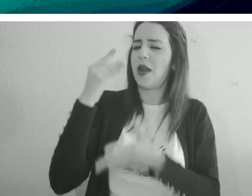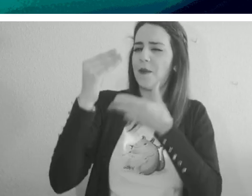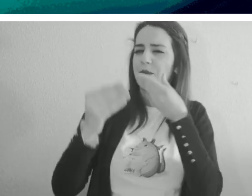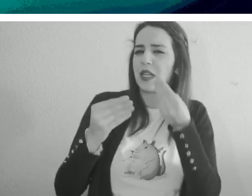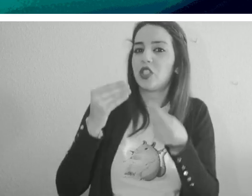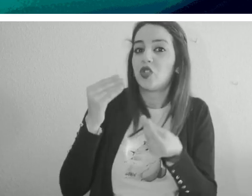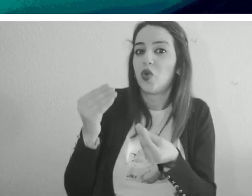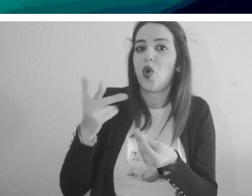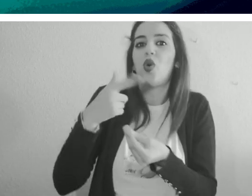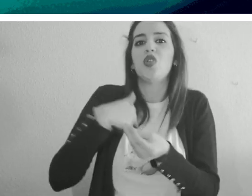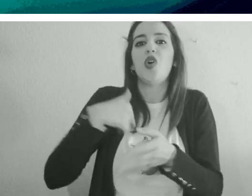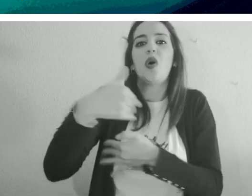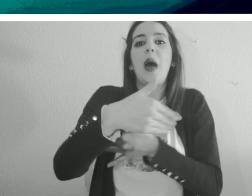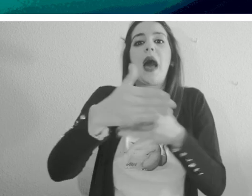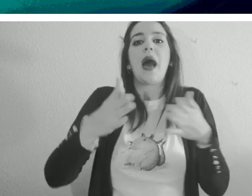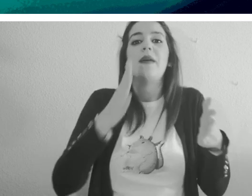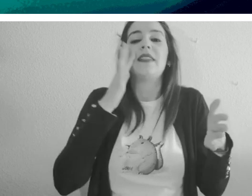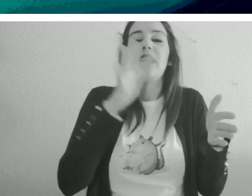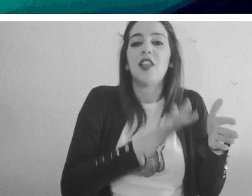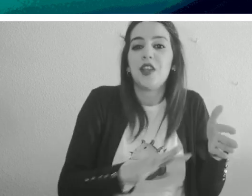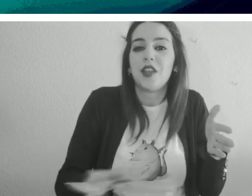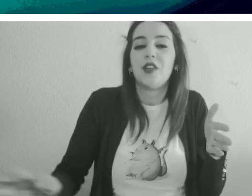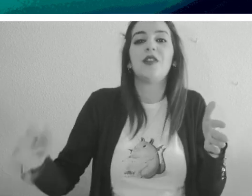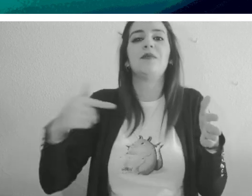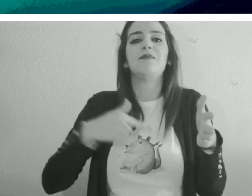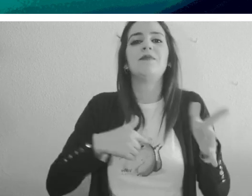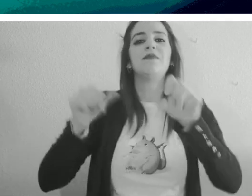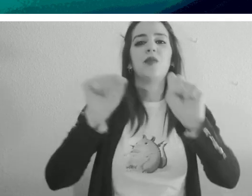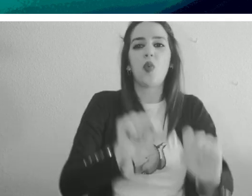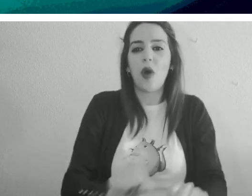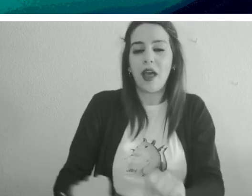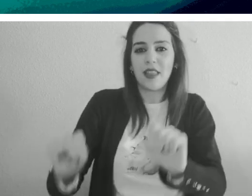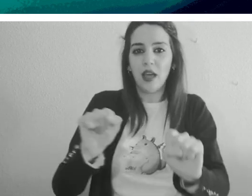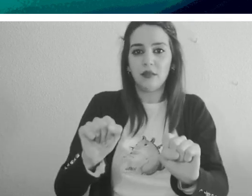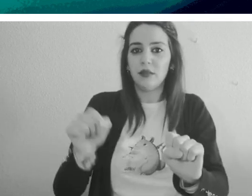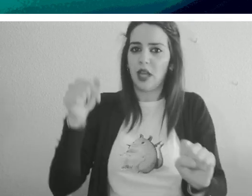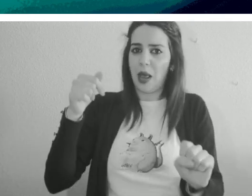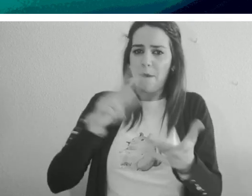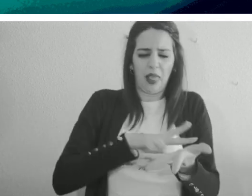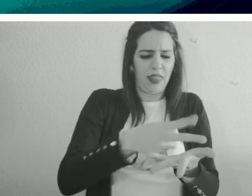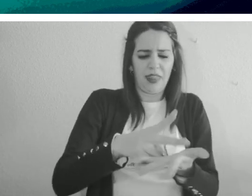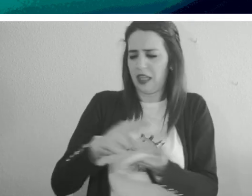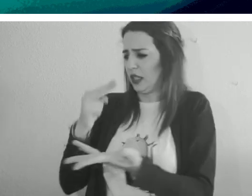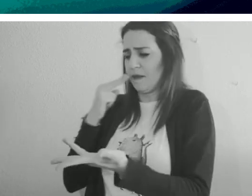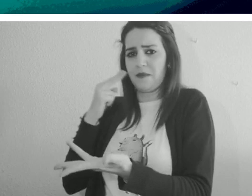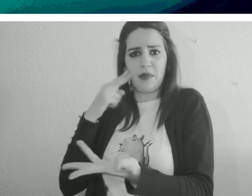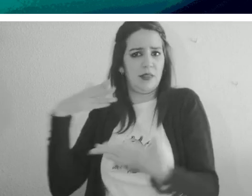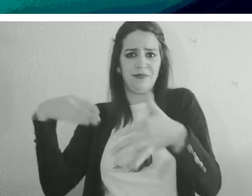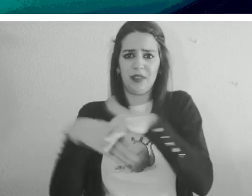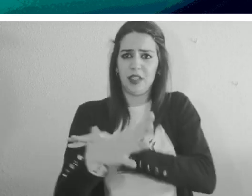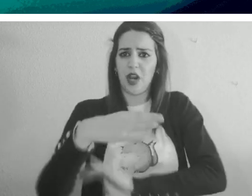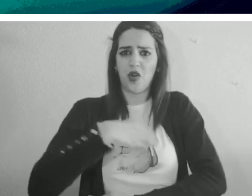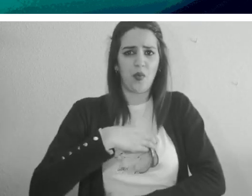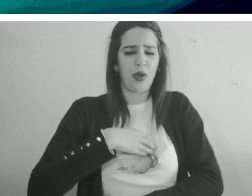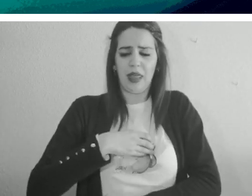guardián de las habitaciones de los más pequeños. No dejaré entrar a ninguna pesadilla ni miedo. Les cerraré la